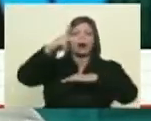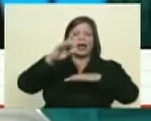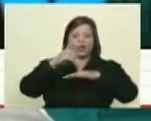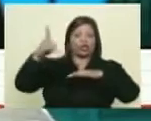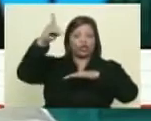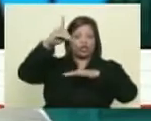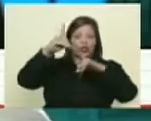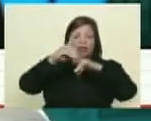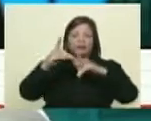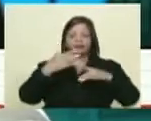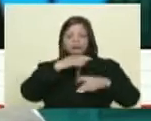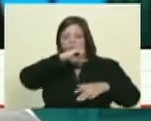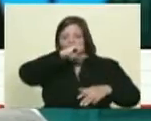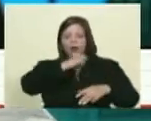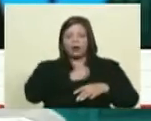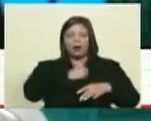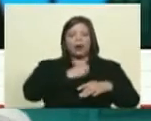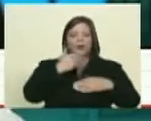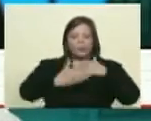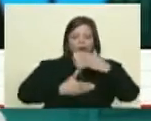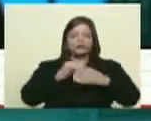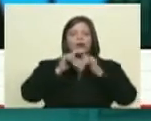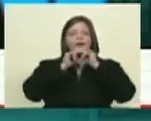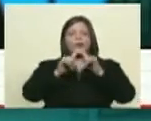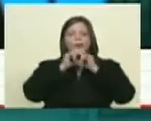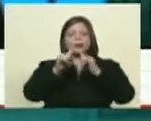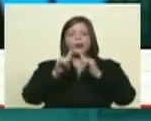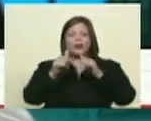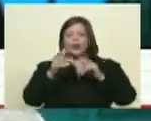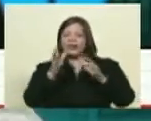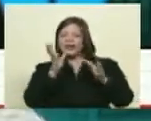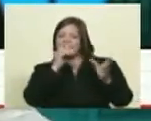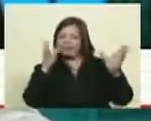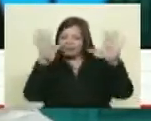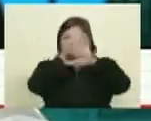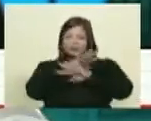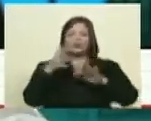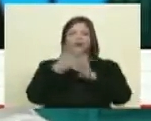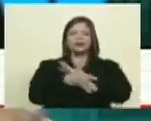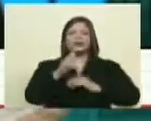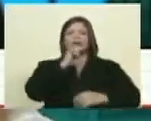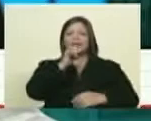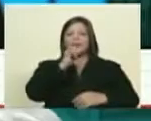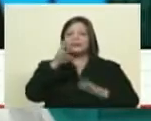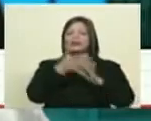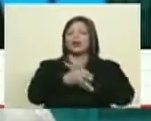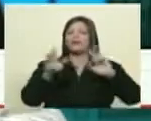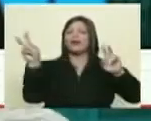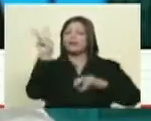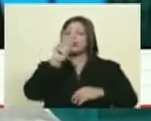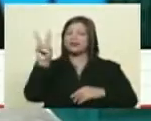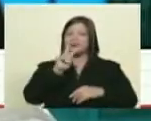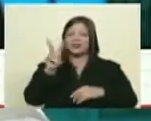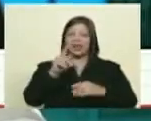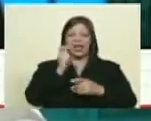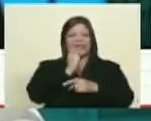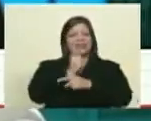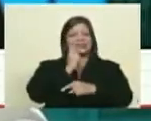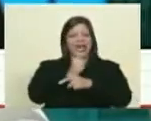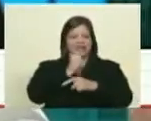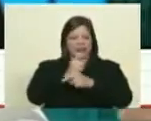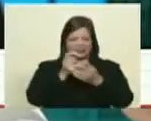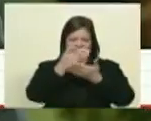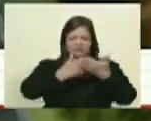tema apasionante como son los procesos de información y desinformación sobre Venezuela que así se llama además la tesis doctoral que es pública y que se puede